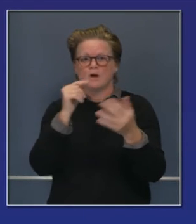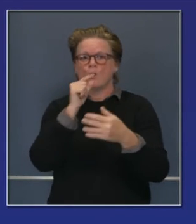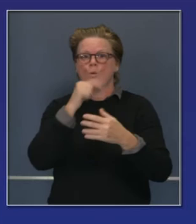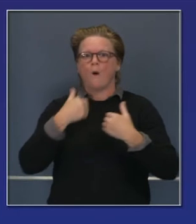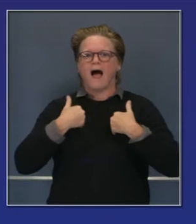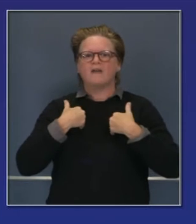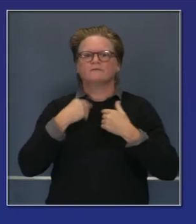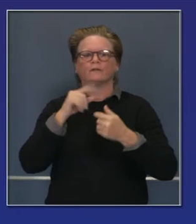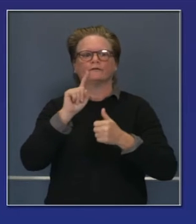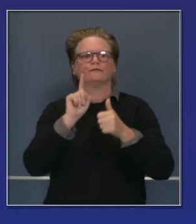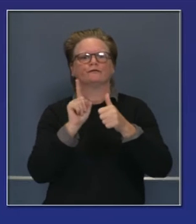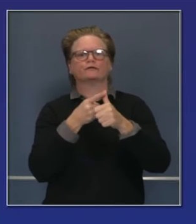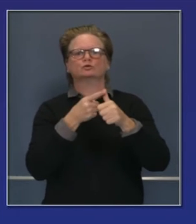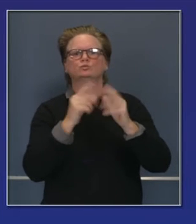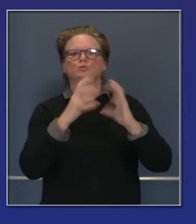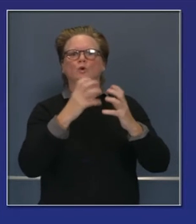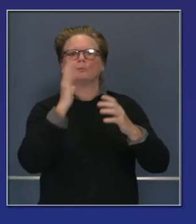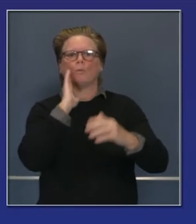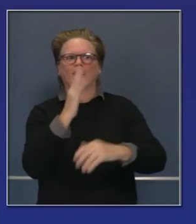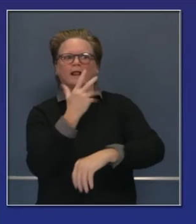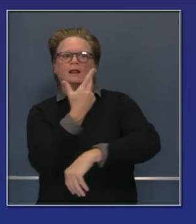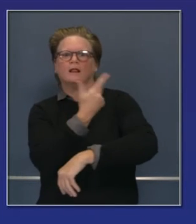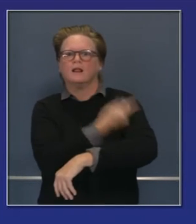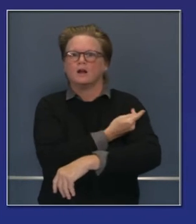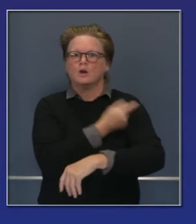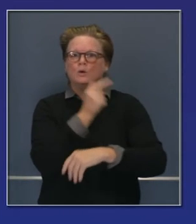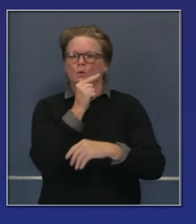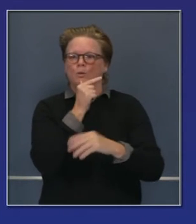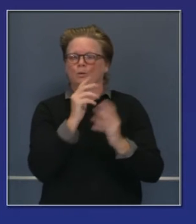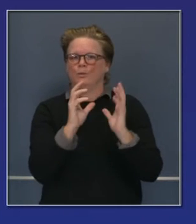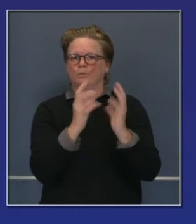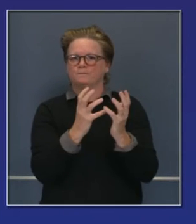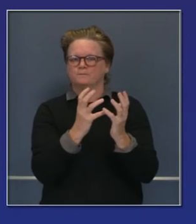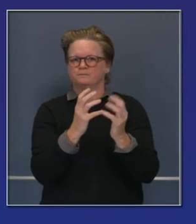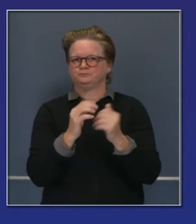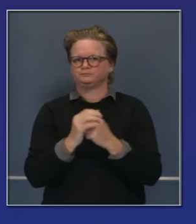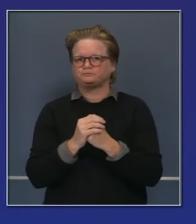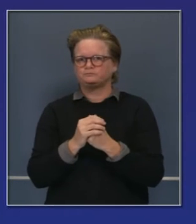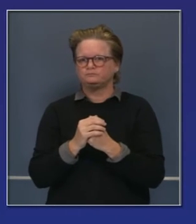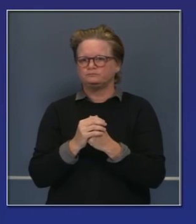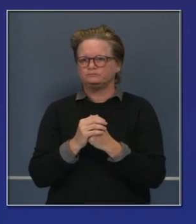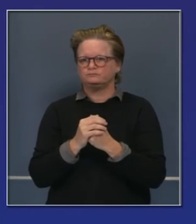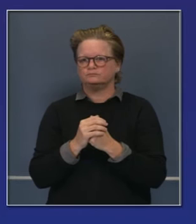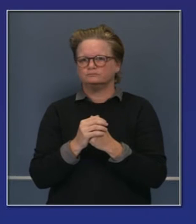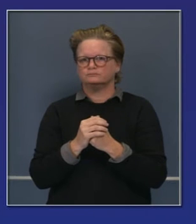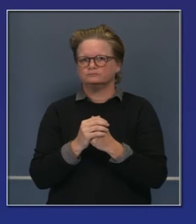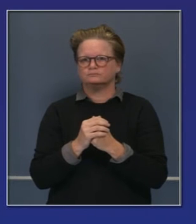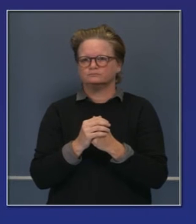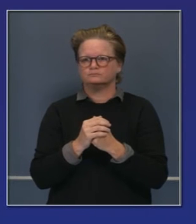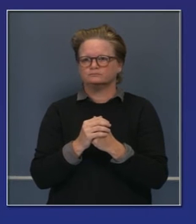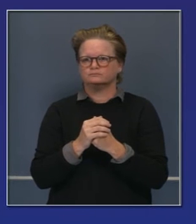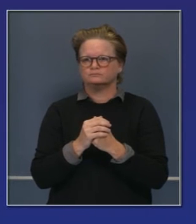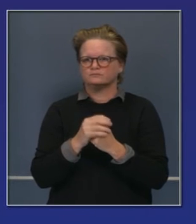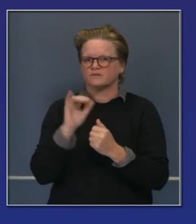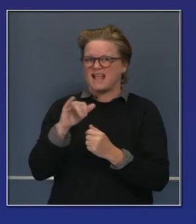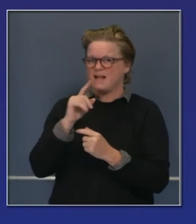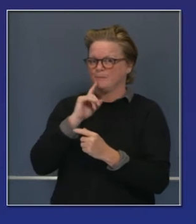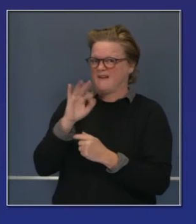prioridad en cuanto a la primera fase de vacunas disponibles. Y por cierto, Pfizer anunció hoy